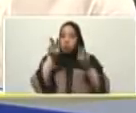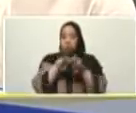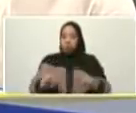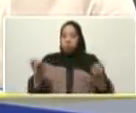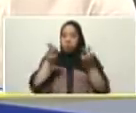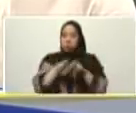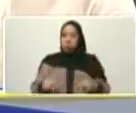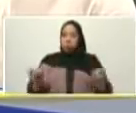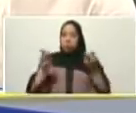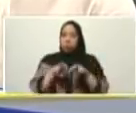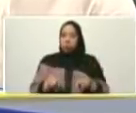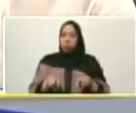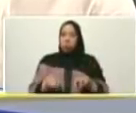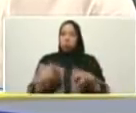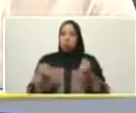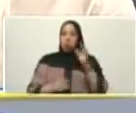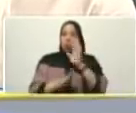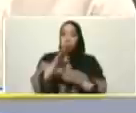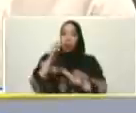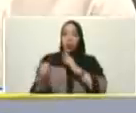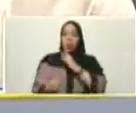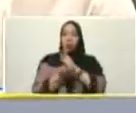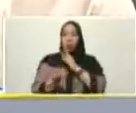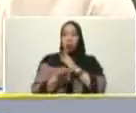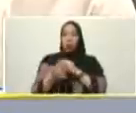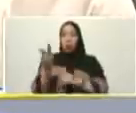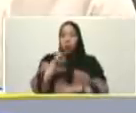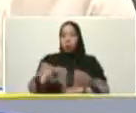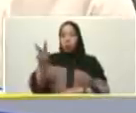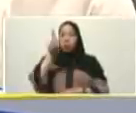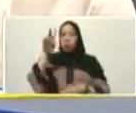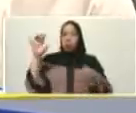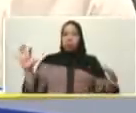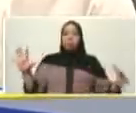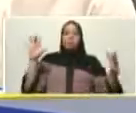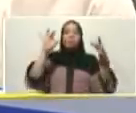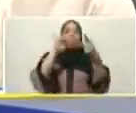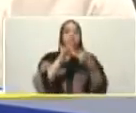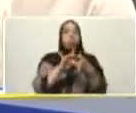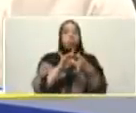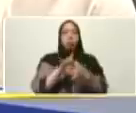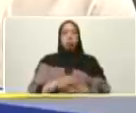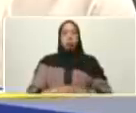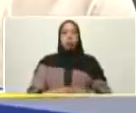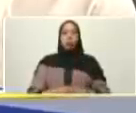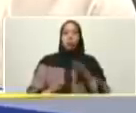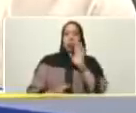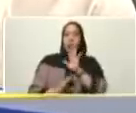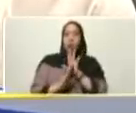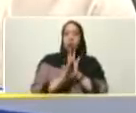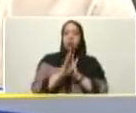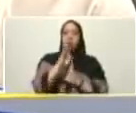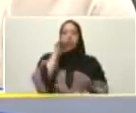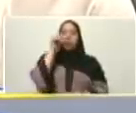de innovación y la capacidad tecnológica del país alinearla con el desarrollo de los motores económicos